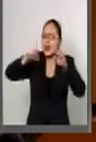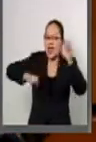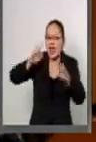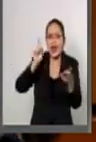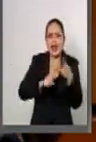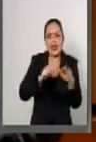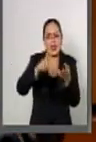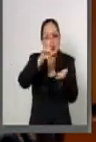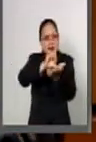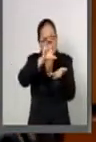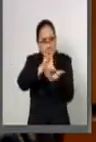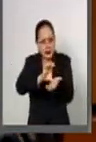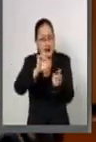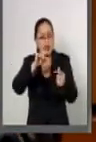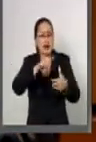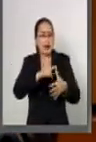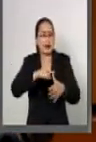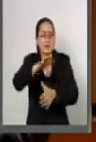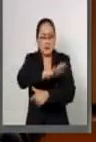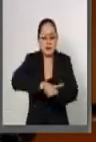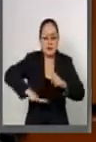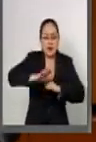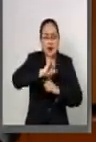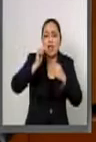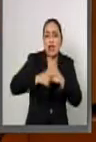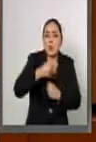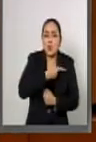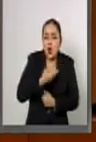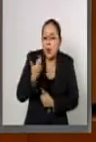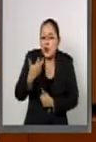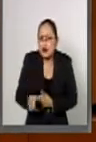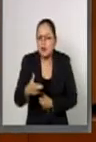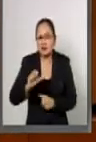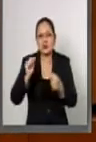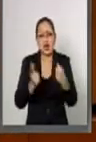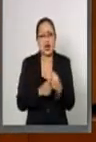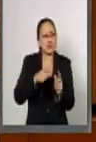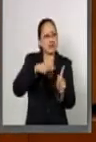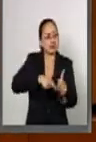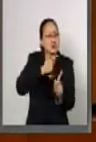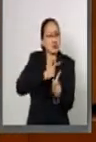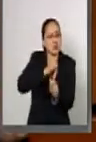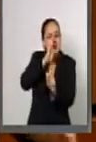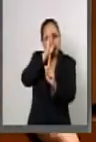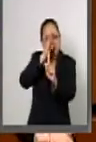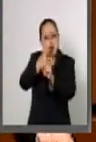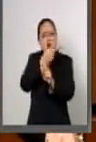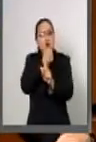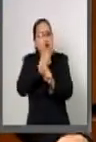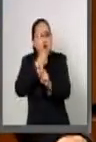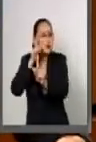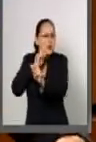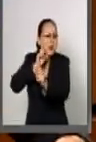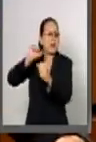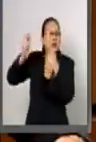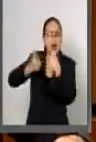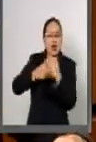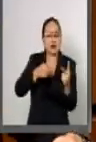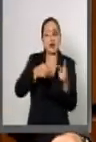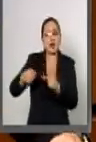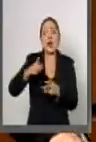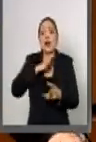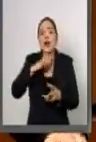las discapacidades, la condición social, las preferencias sexuales y las condiciones de salud,